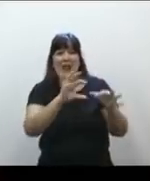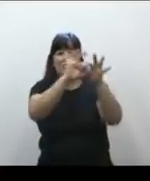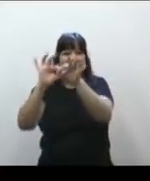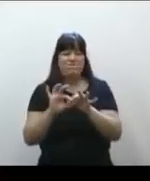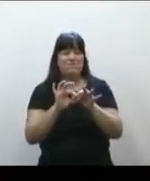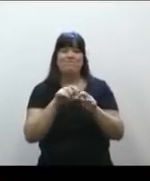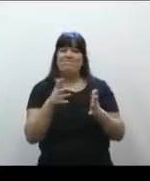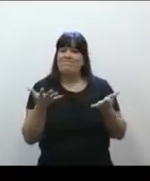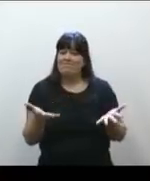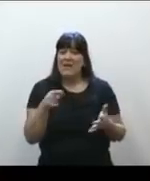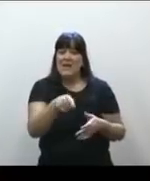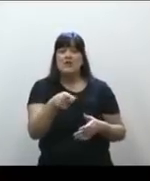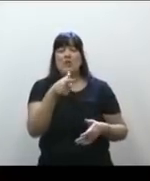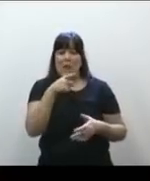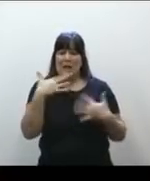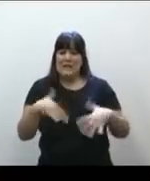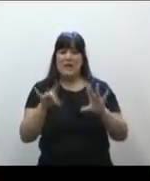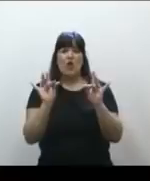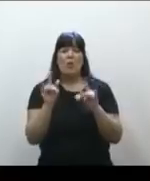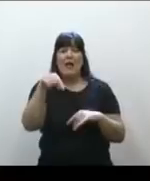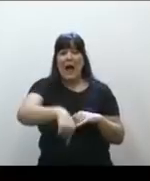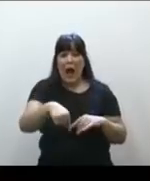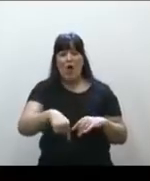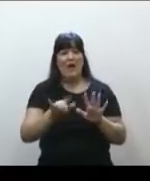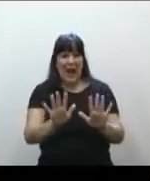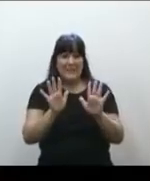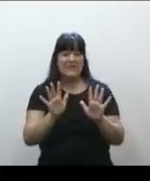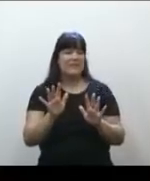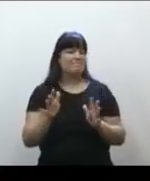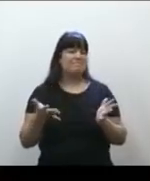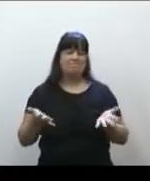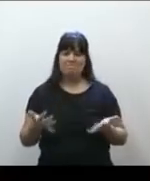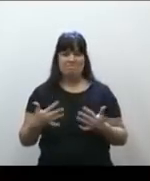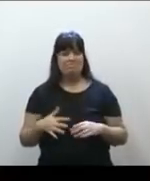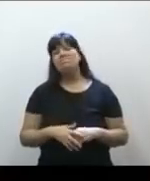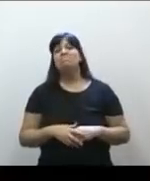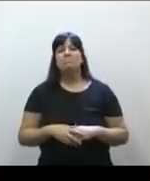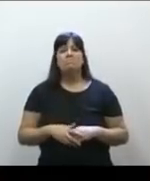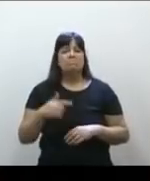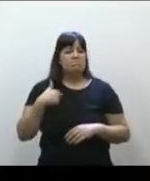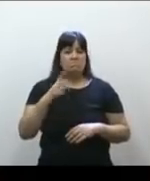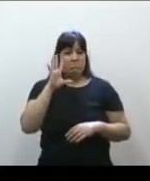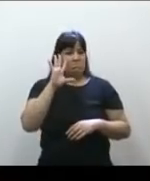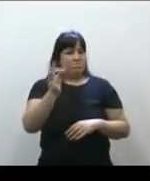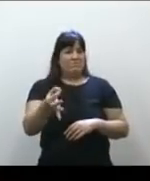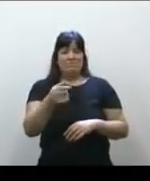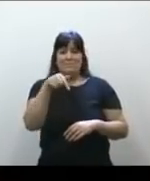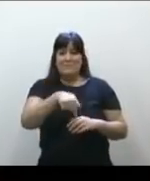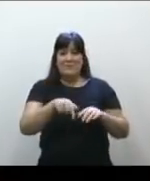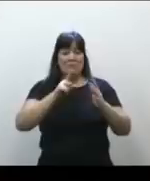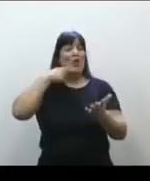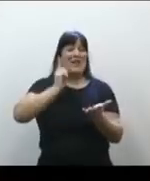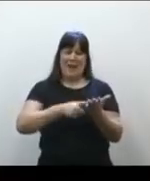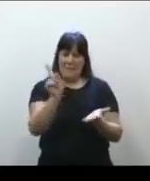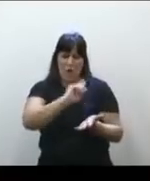sumamente complejo que esto esté ocurriendo. Entonces, claramente, este dictamen, que no